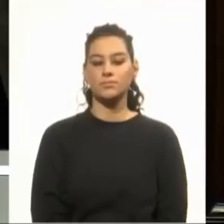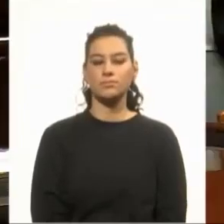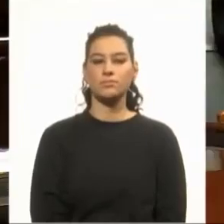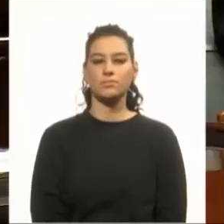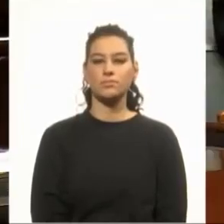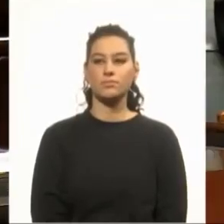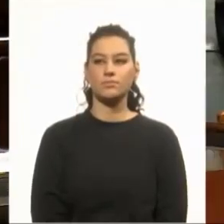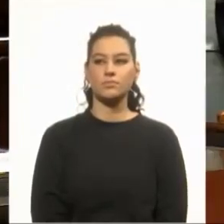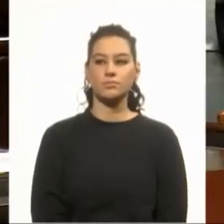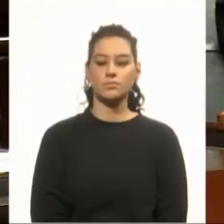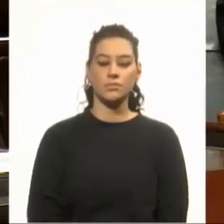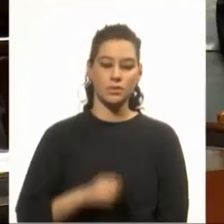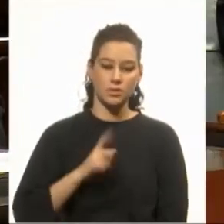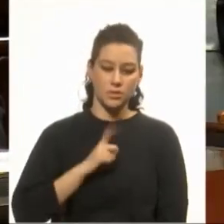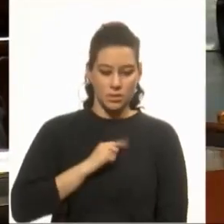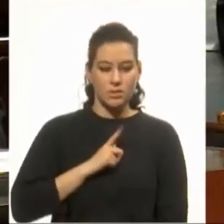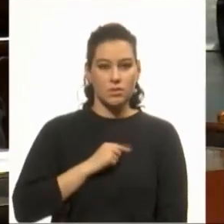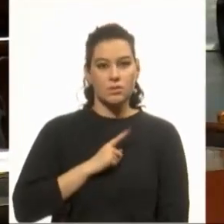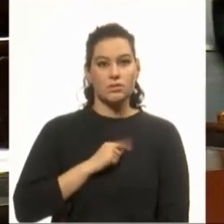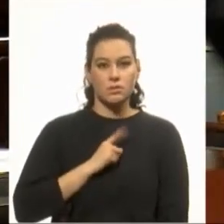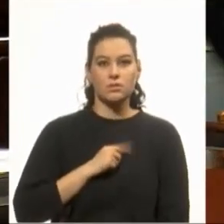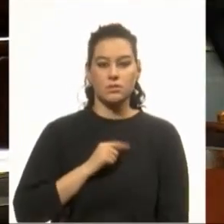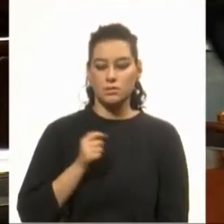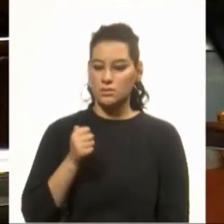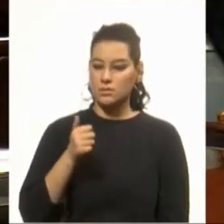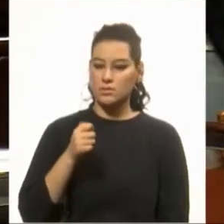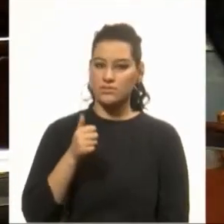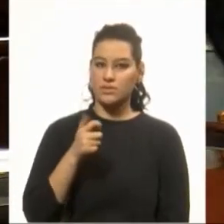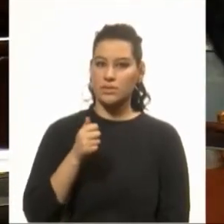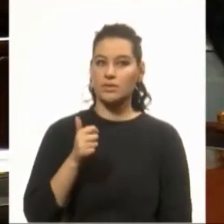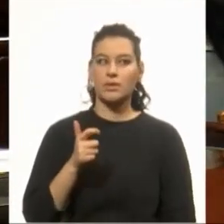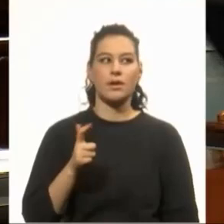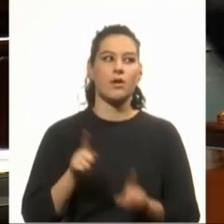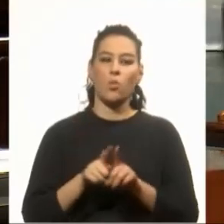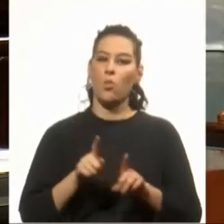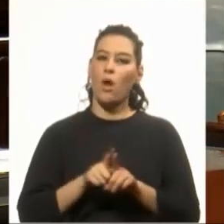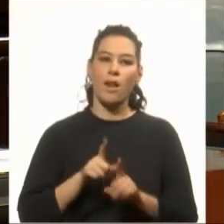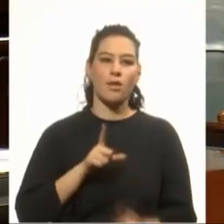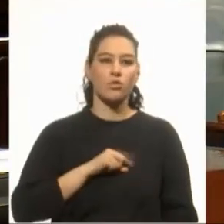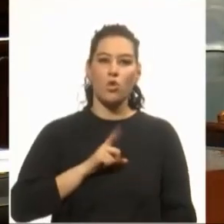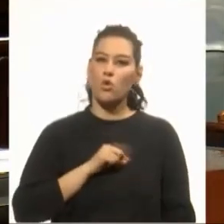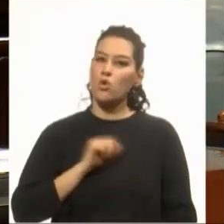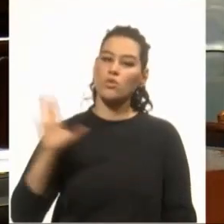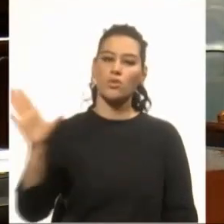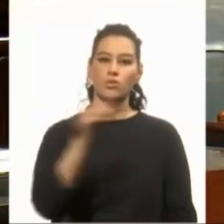El dolor de Rivera es el dolor de todo el interior de la República.